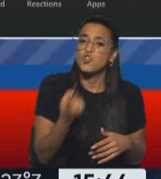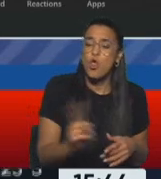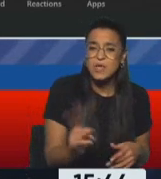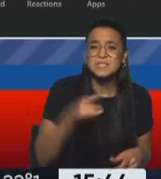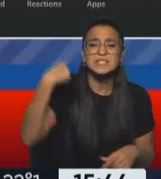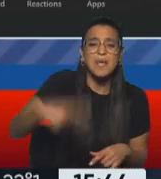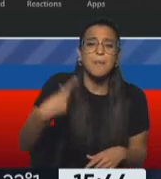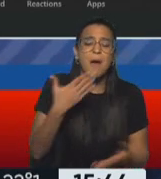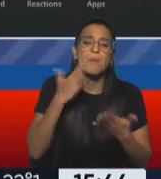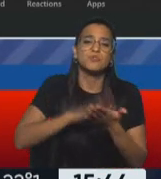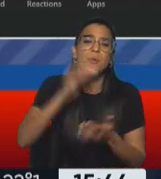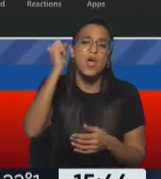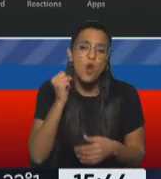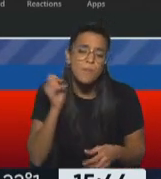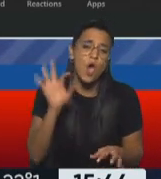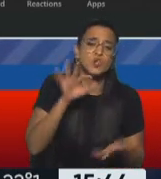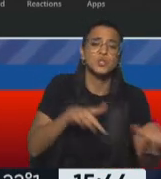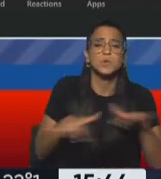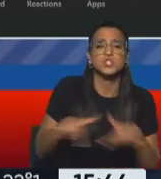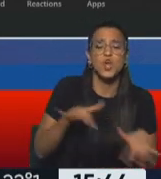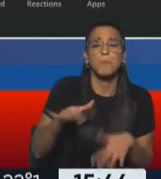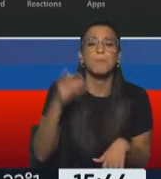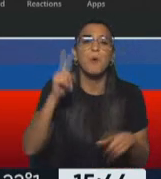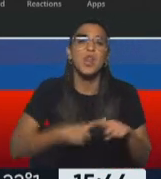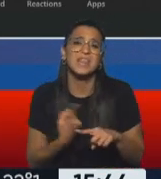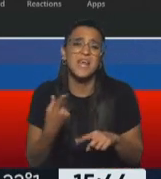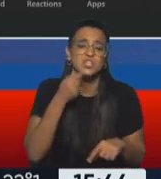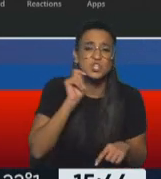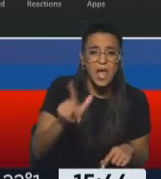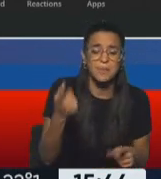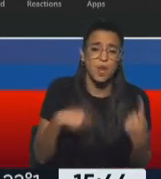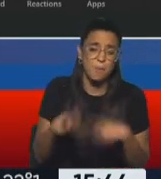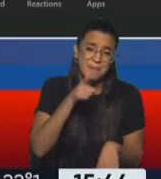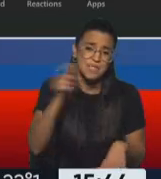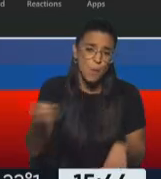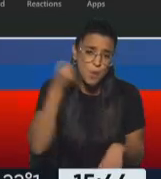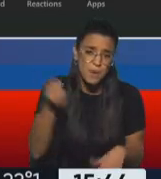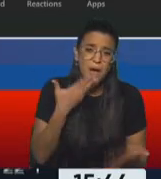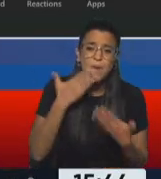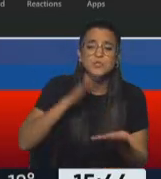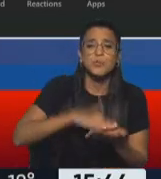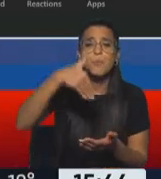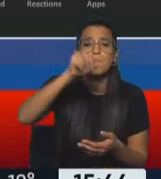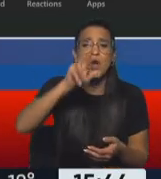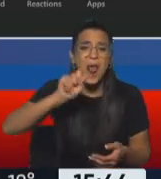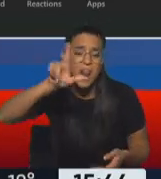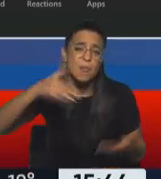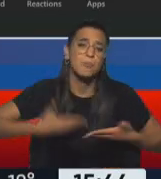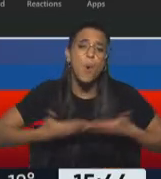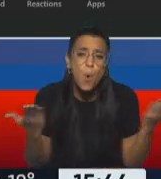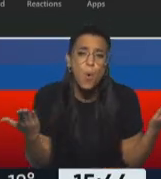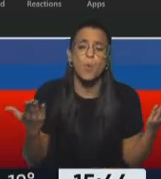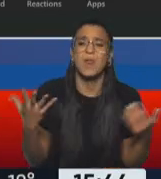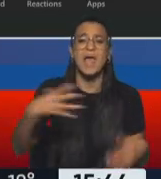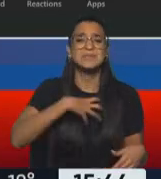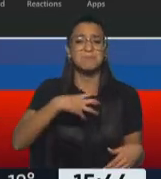siempre estamos hablando de economía, de situaciones políticas sociales, pero a mí me parece que es muy importante hablar de la moral pública y de la necesidad y una